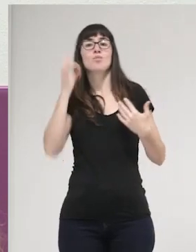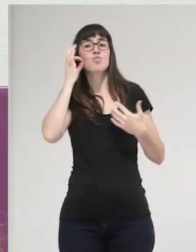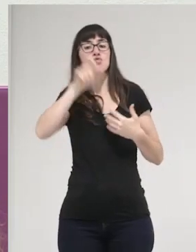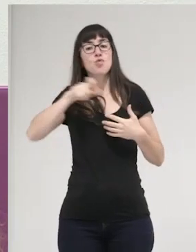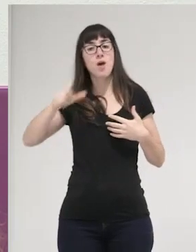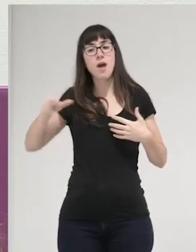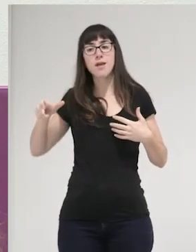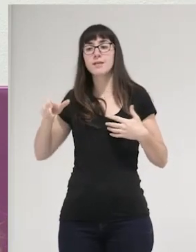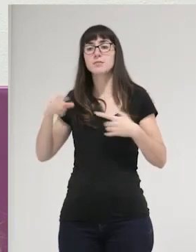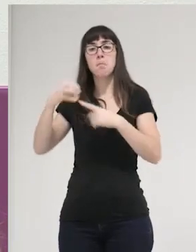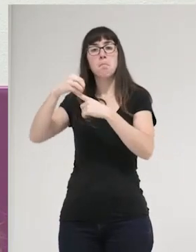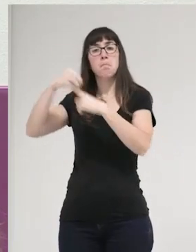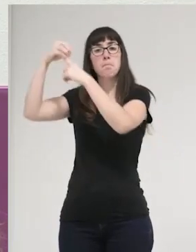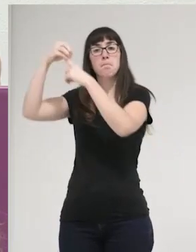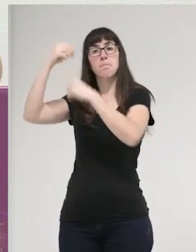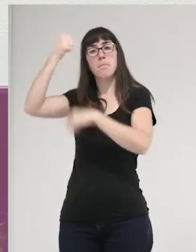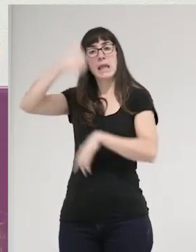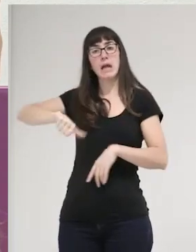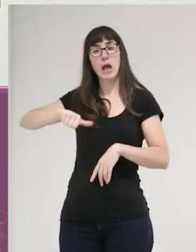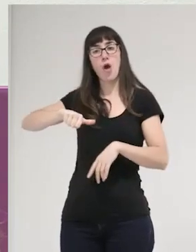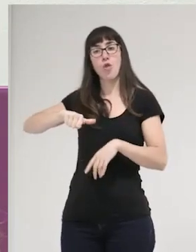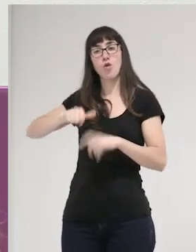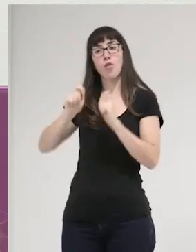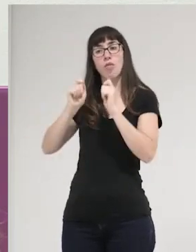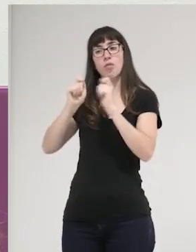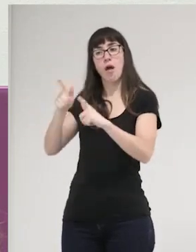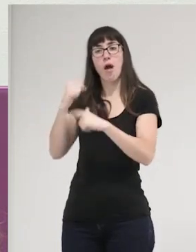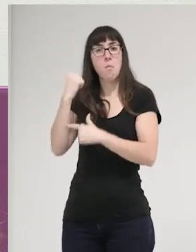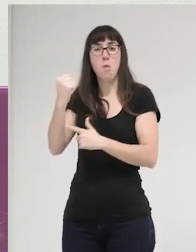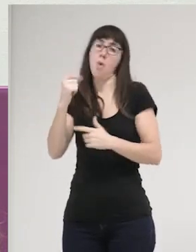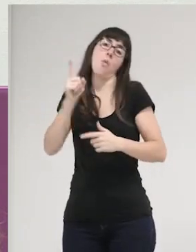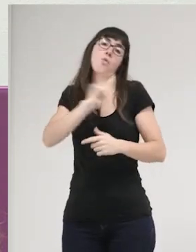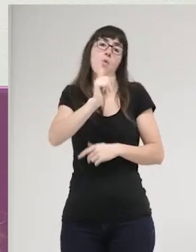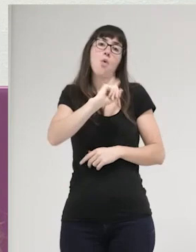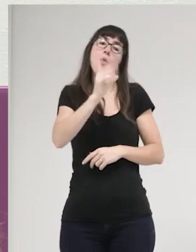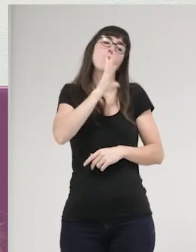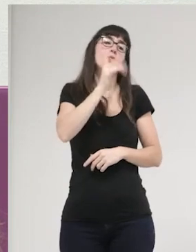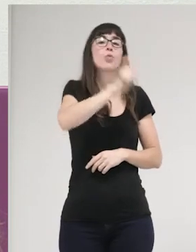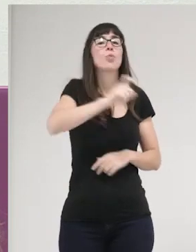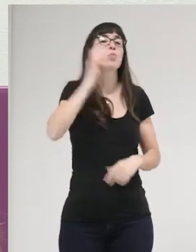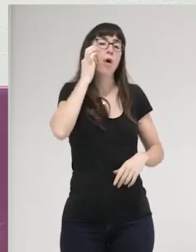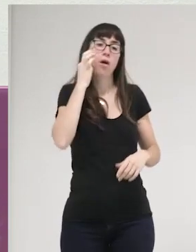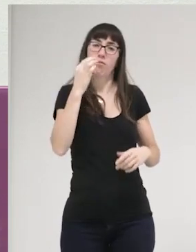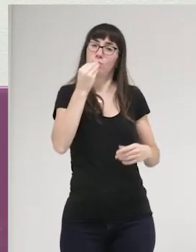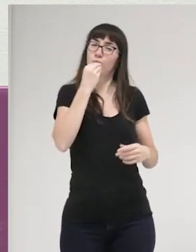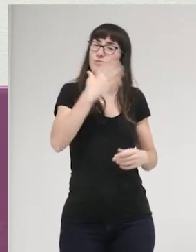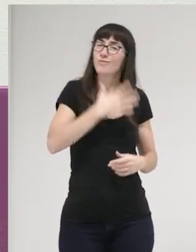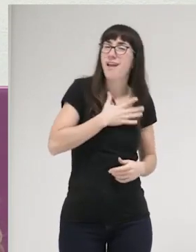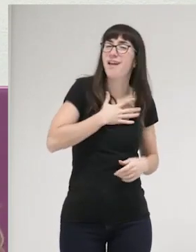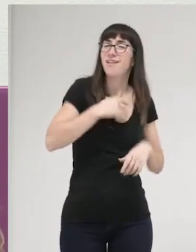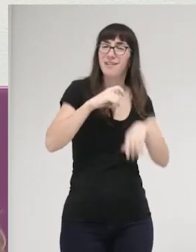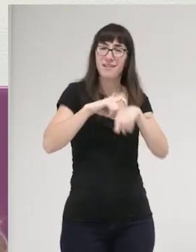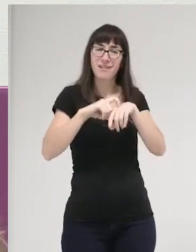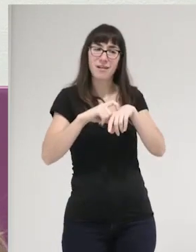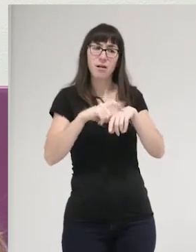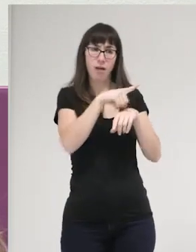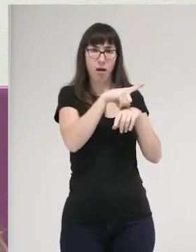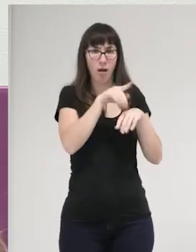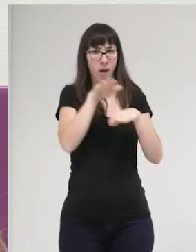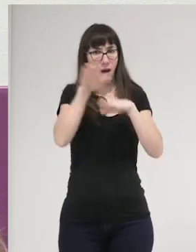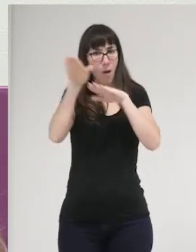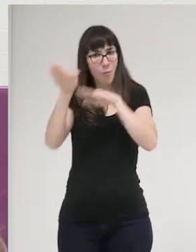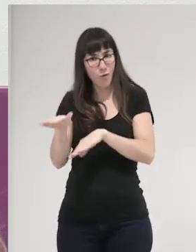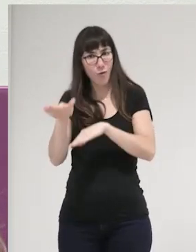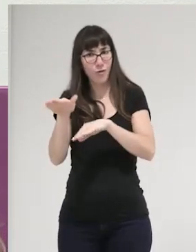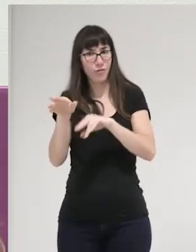patriarcado, pensar que las mujeres son seres más bondadosos o que, de alguna forma, es impensable que sean cómplices también en